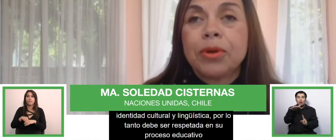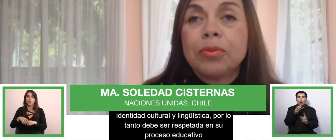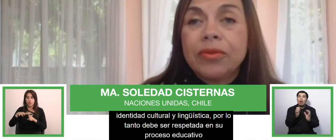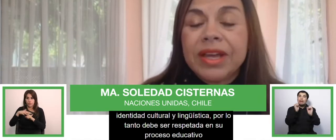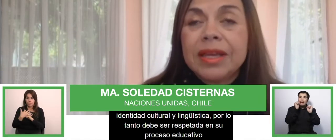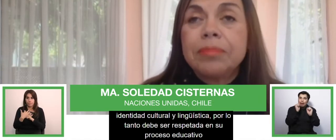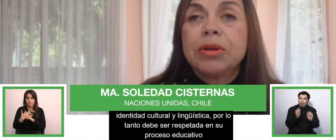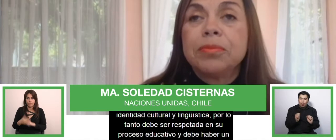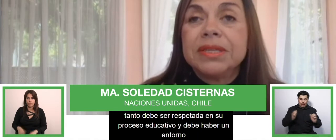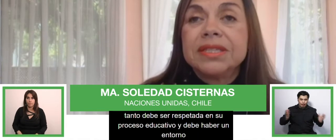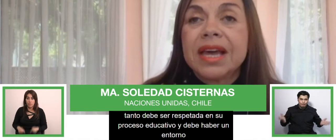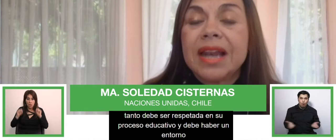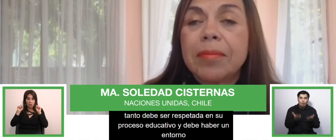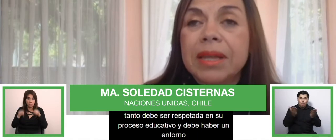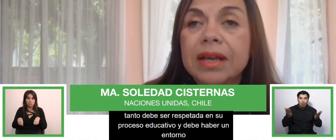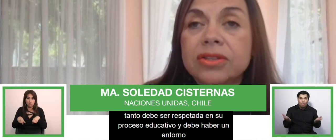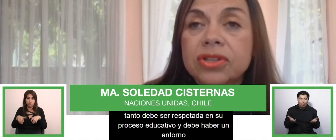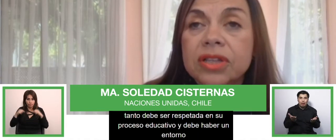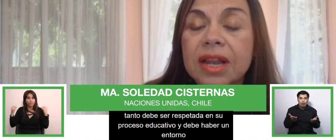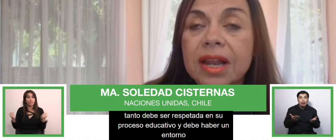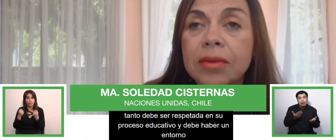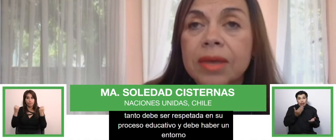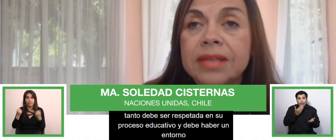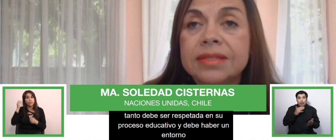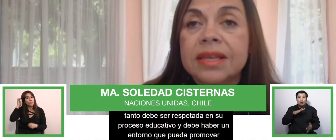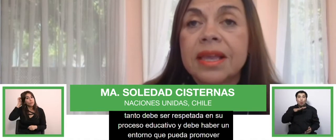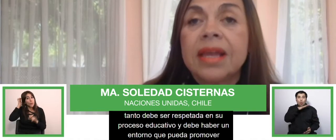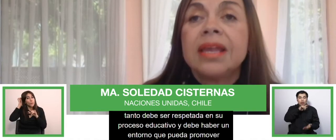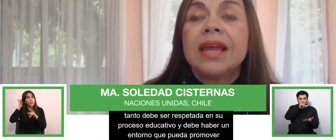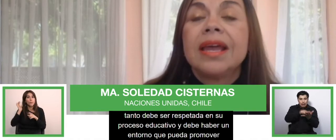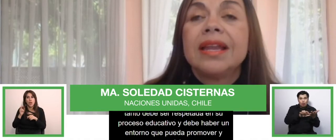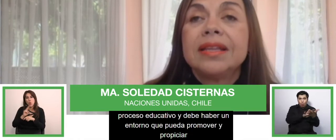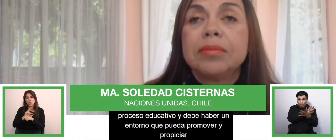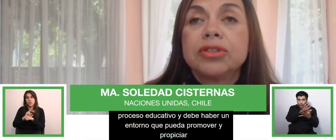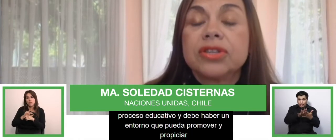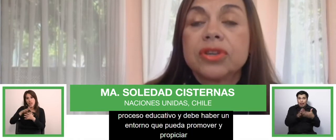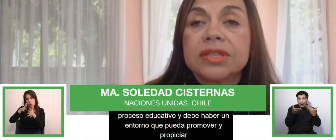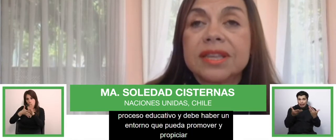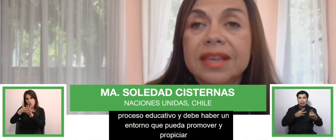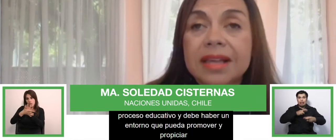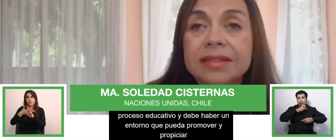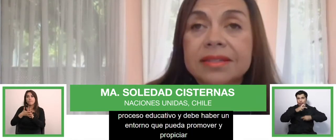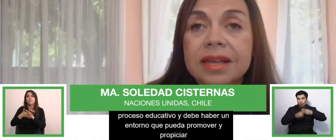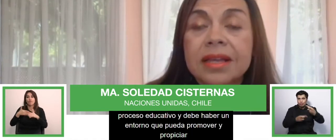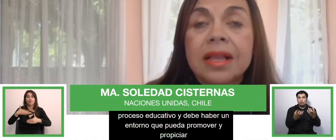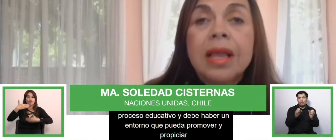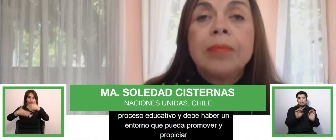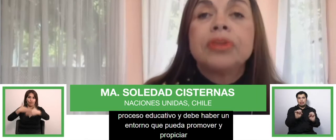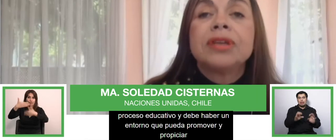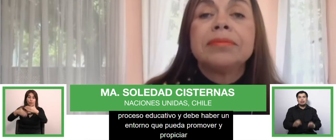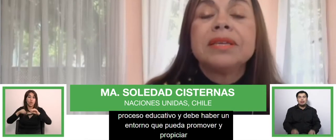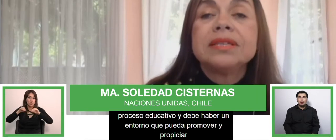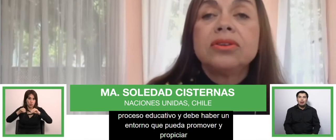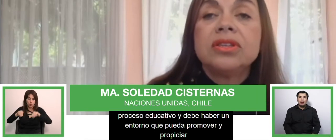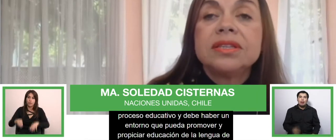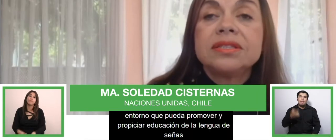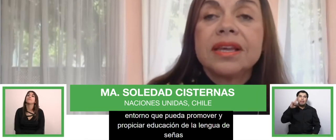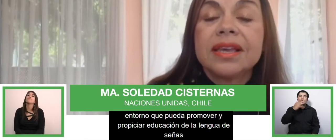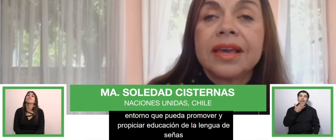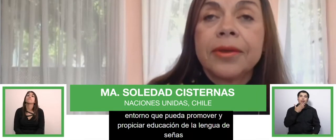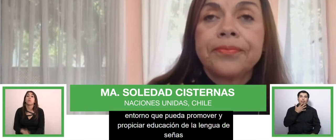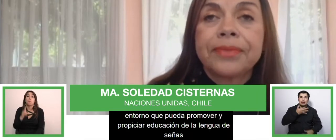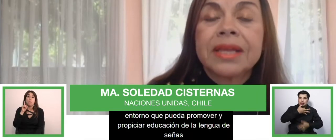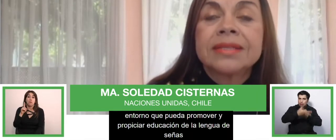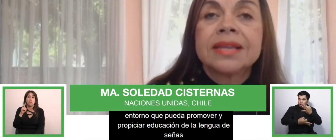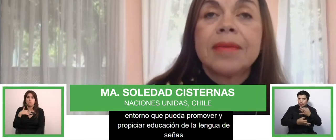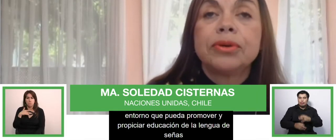promover y propiciar la aplicación de la lengua de señas en este proceso de enseñanza. Pero también se nos dice